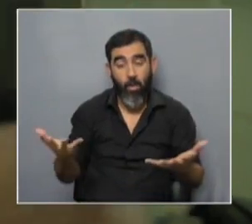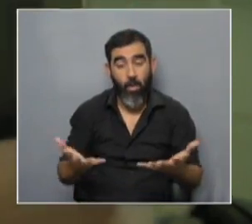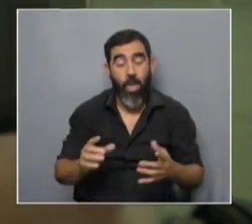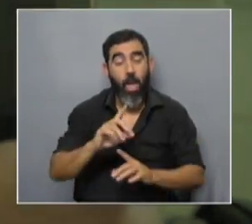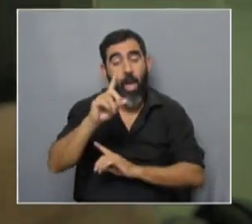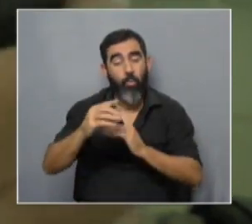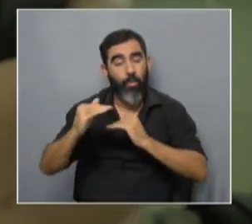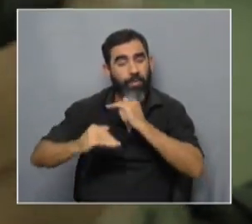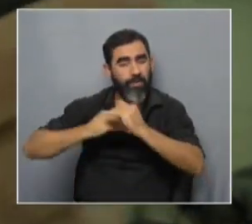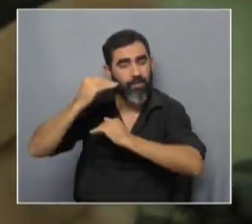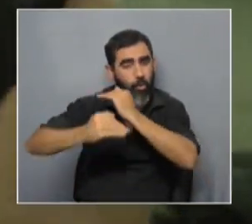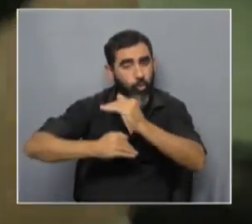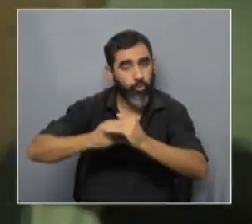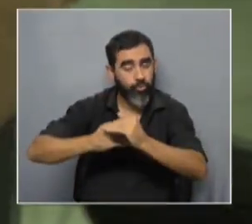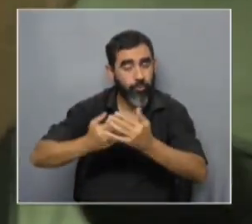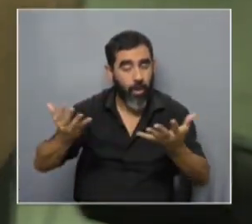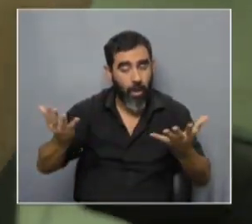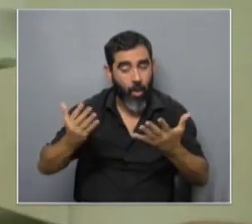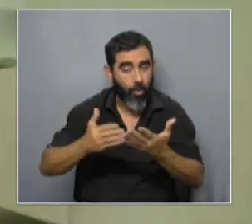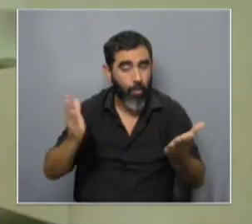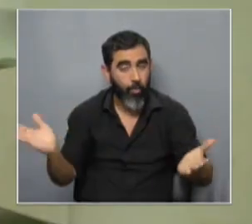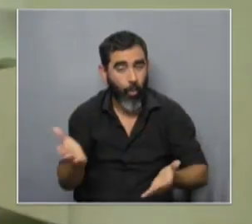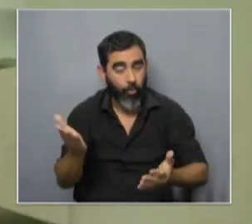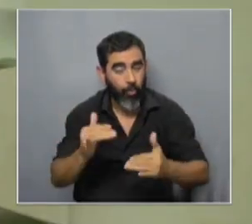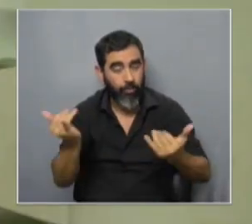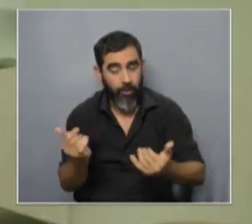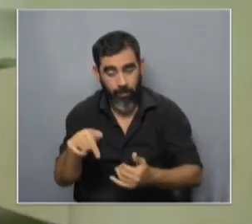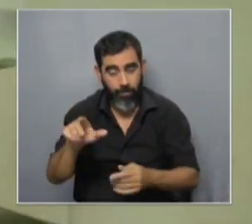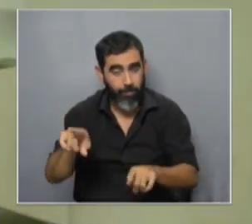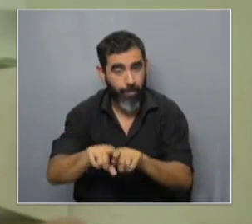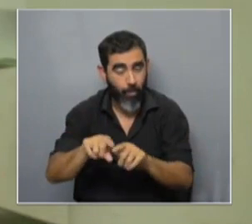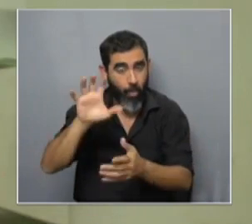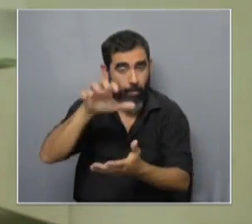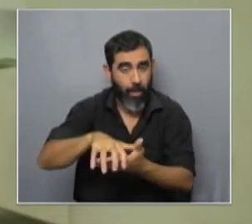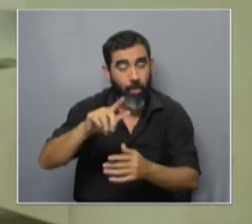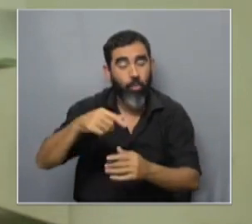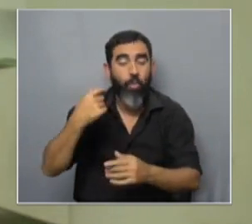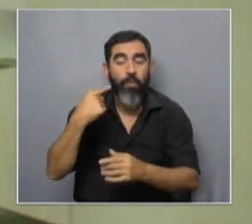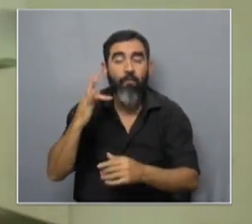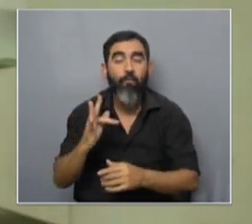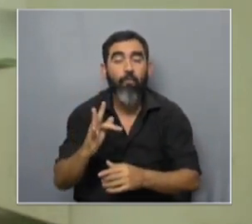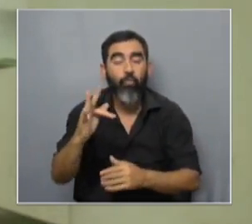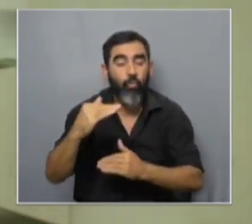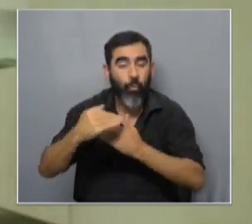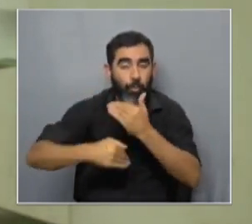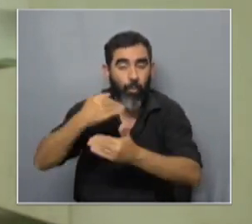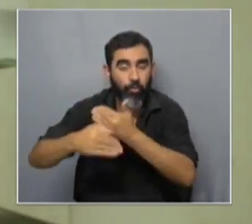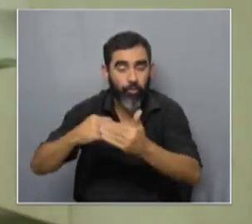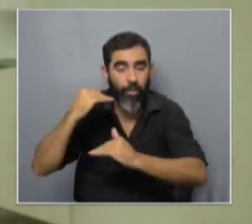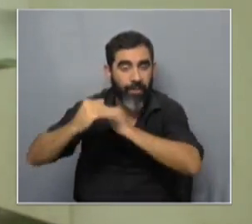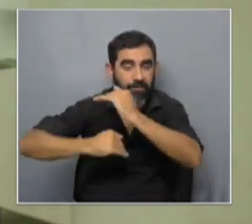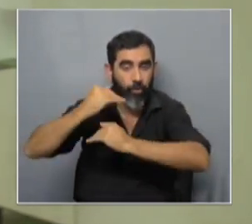algunos desarrollos que se están produciendo ya en la planta y hay otros en vías en proceso de seguirse